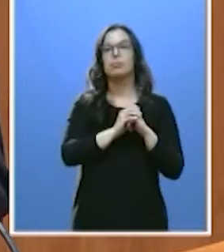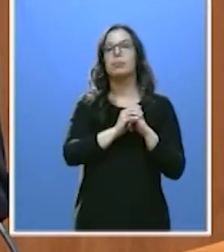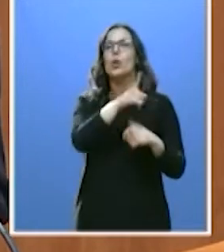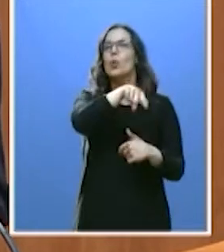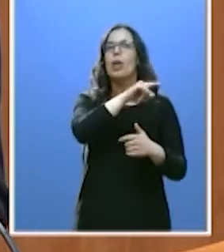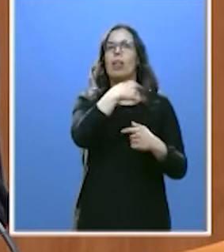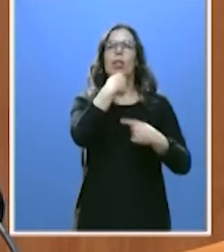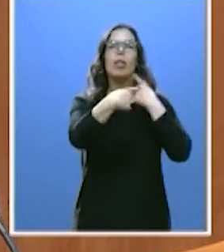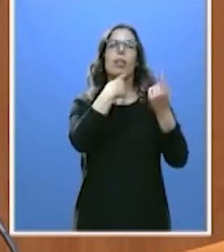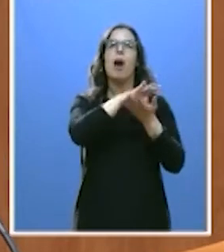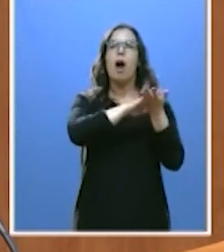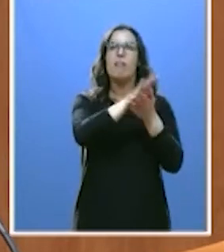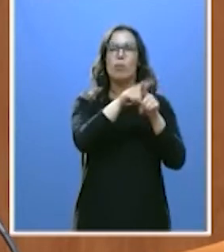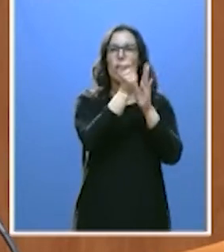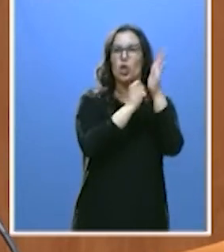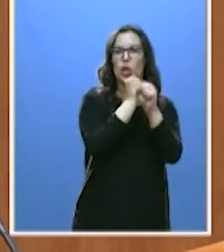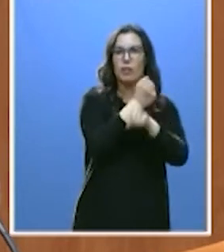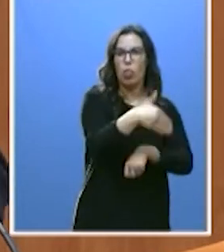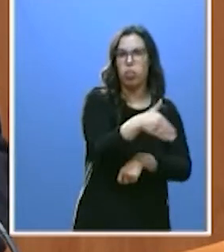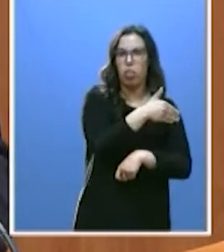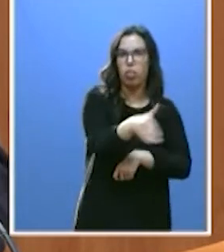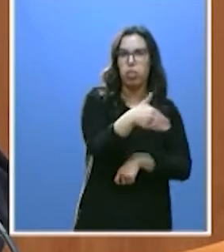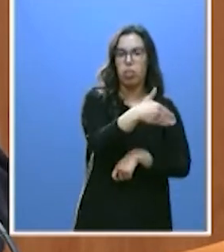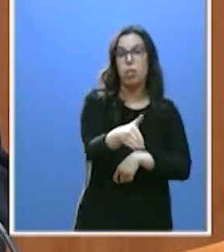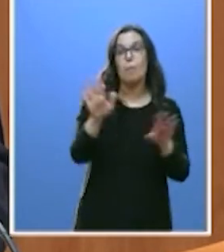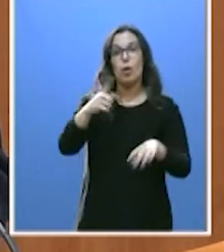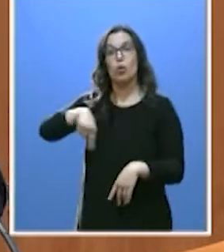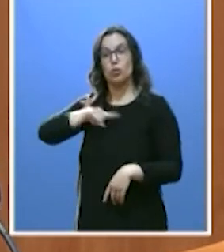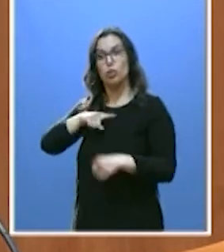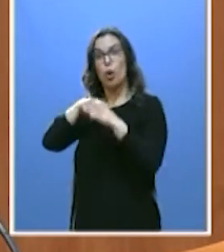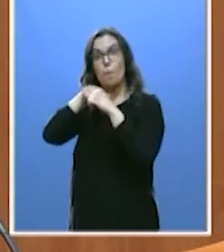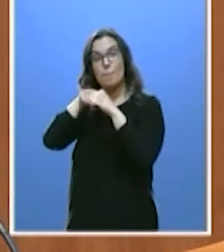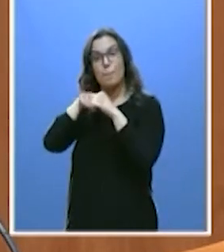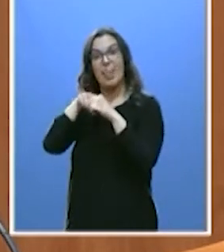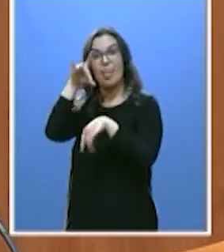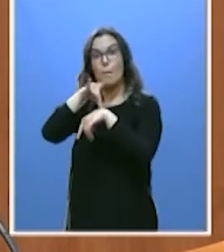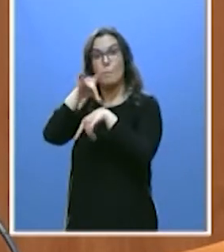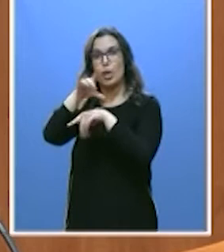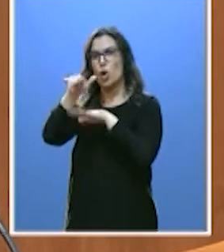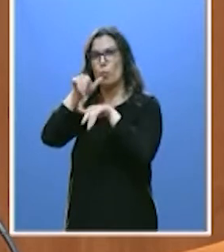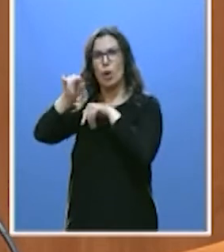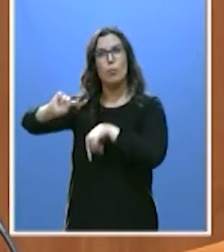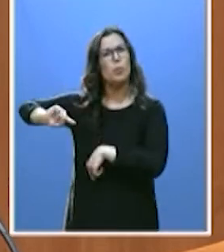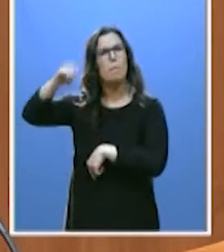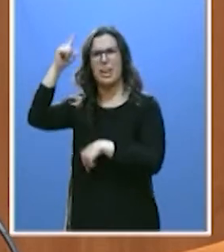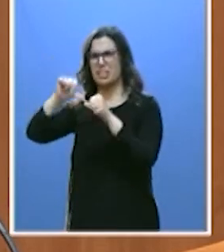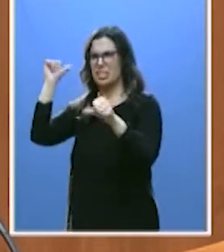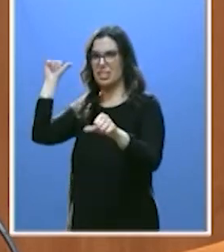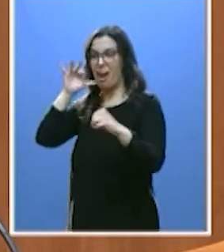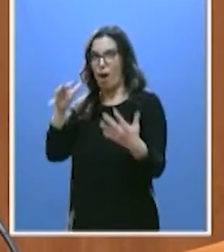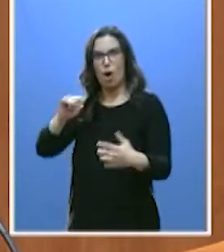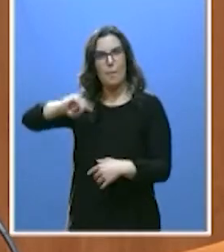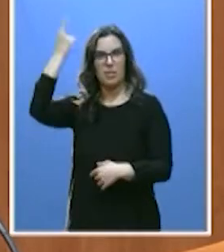y hablan de precariedad. Pero nosotros convocamos más plazas de médicos que se ha convocado nunca en esta comunidad.